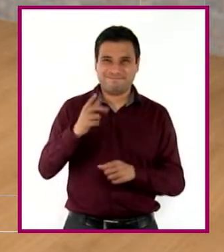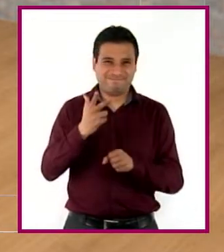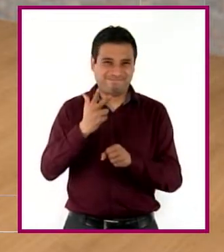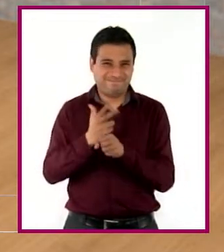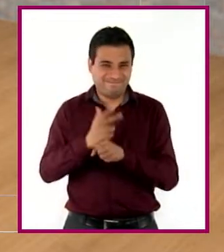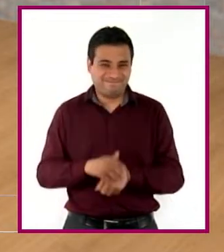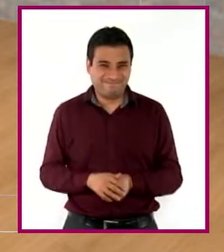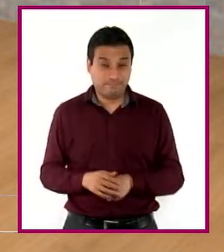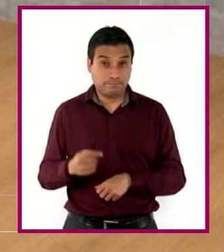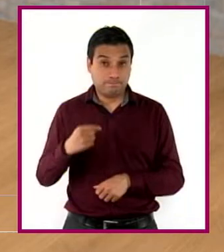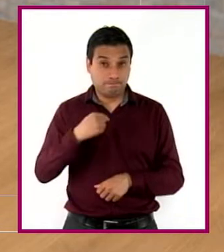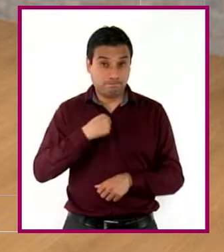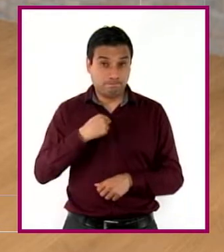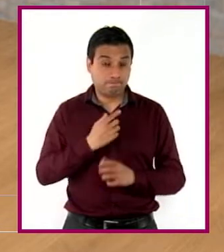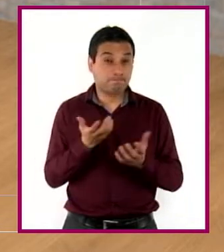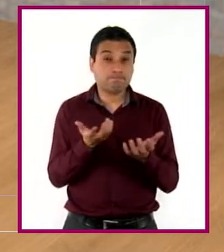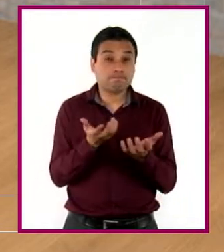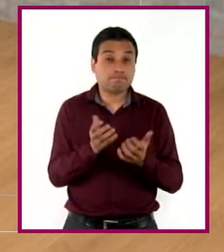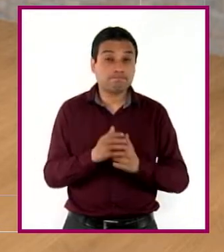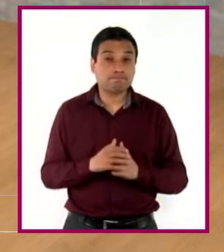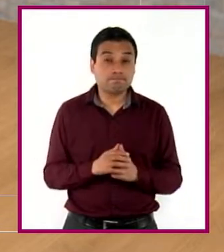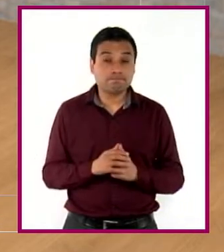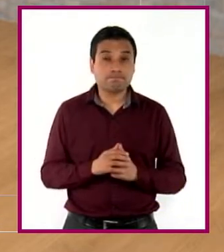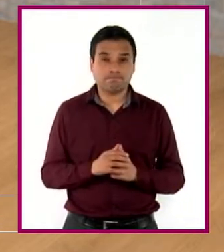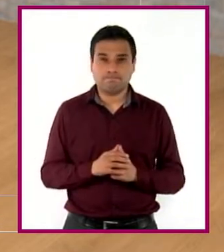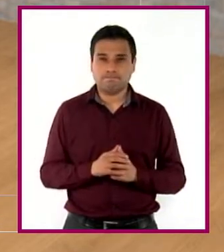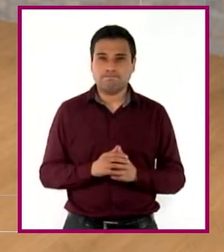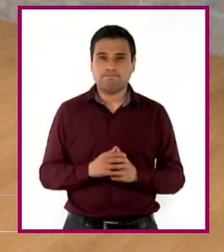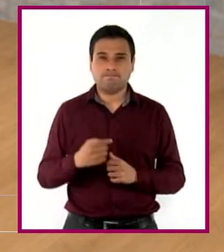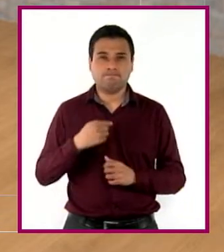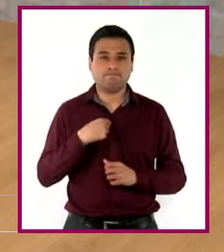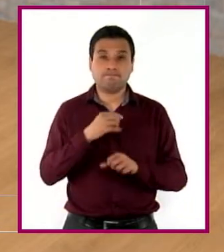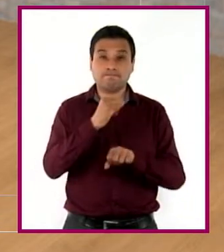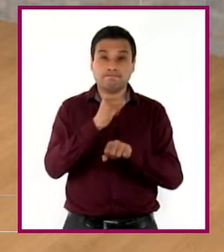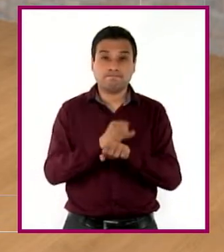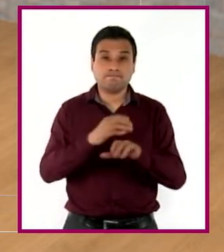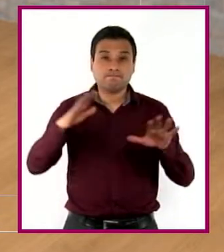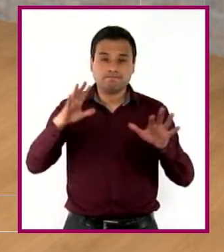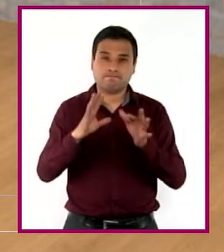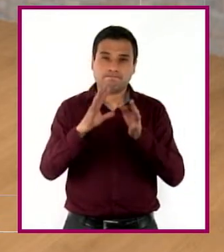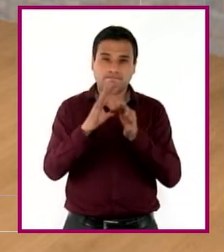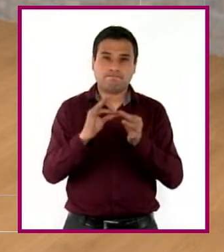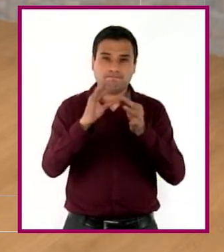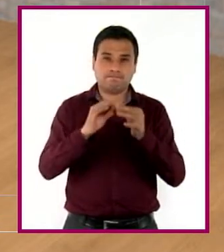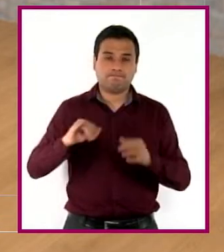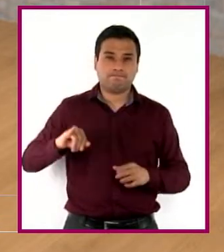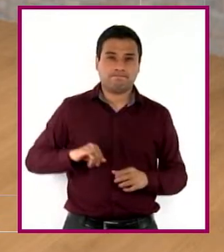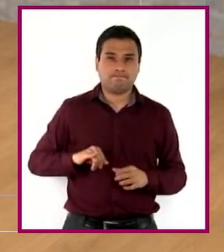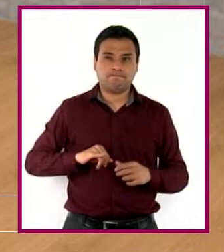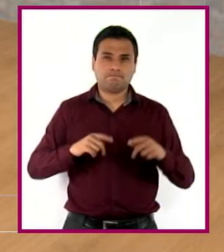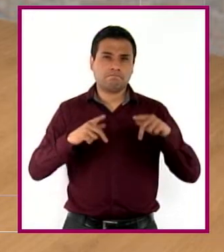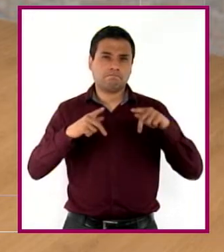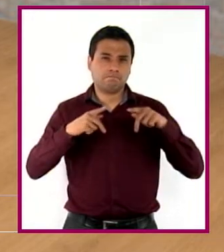y yo nos damos a la tarea de llevar hasta sus pantallas información de interés, entrevistando a gente que, como